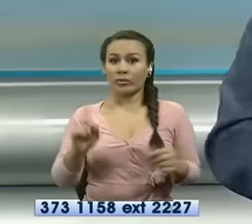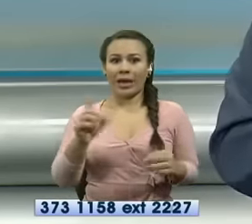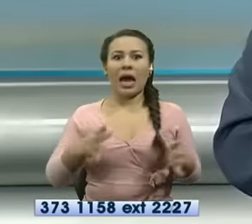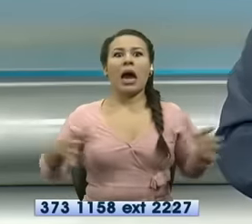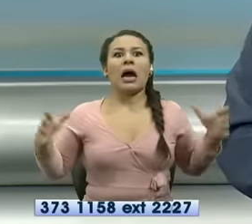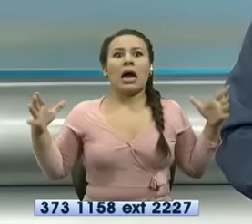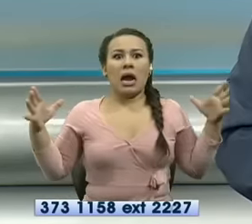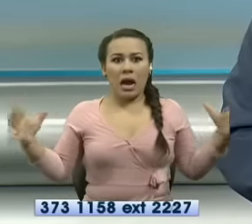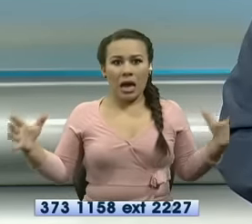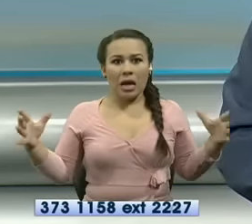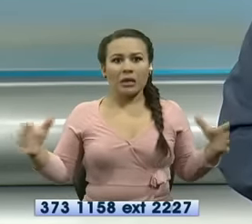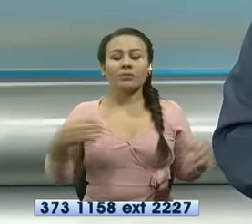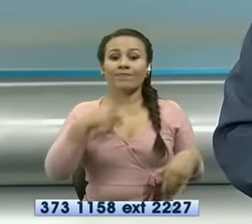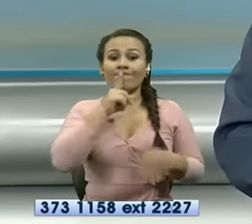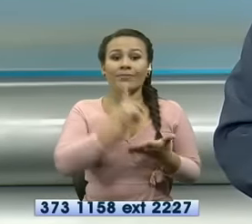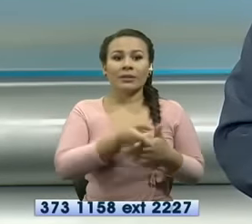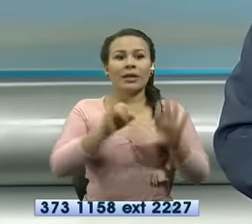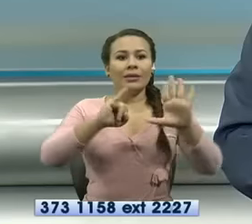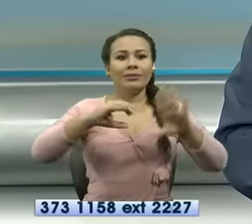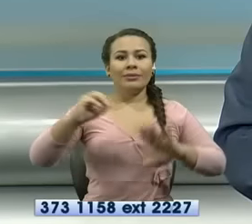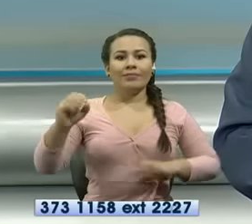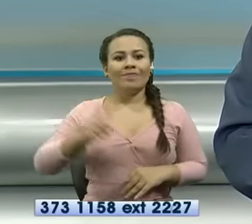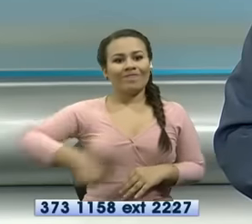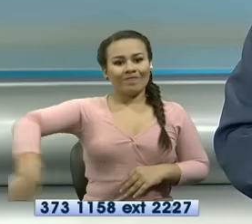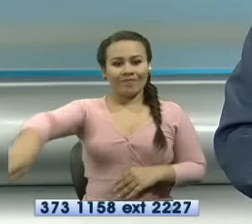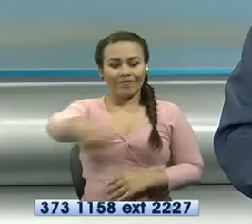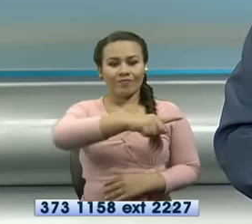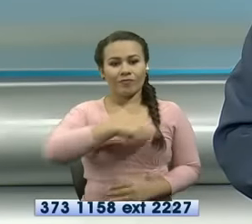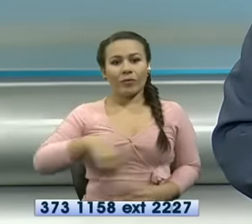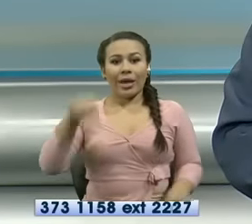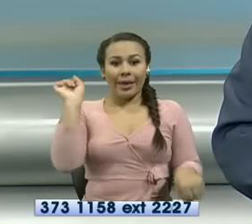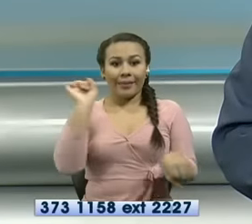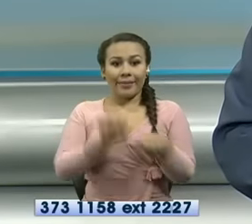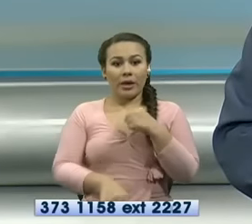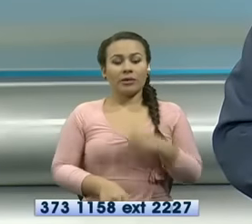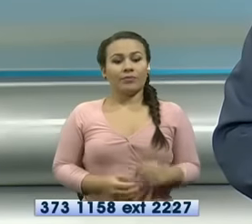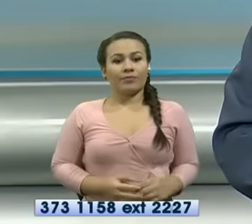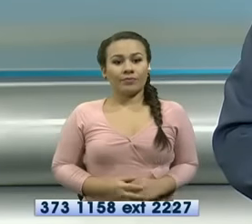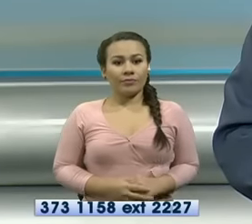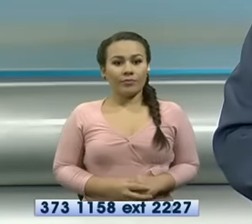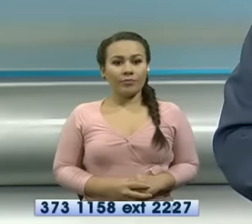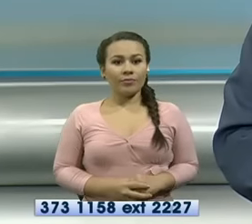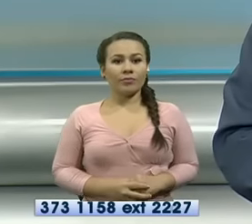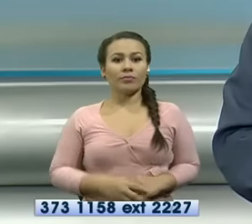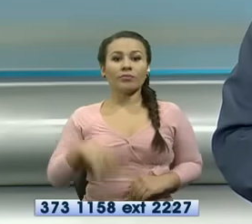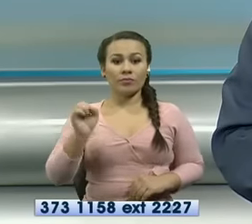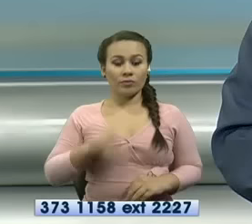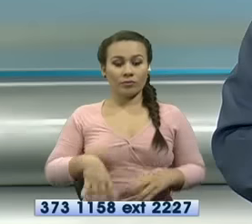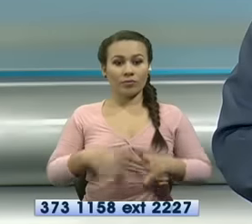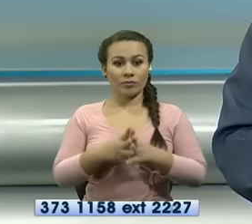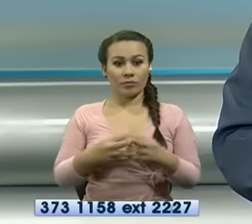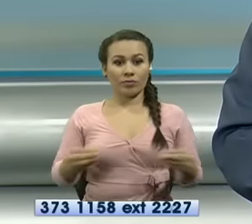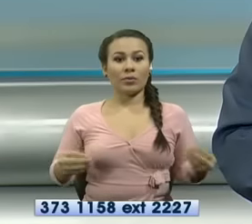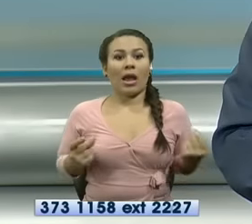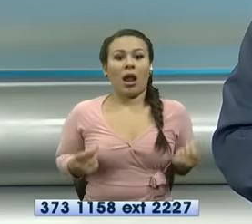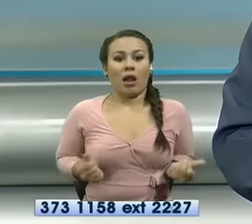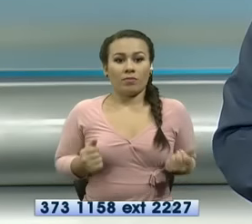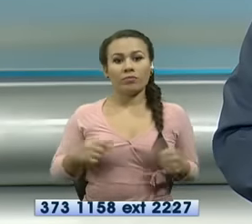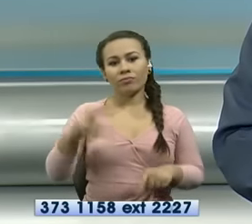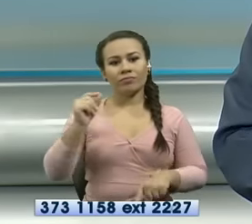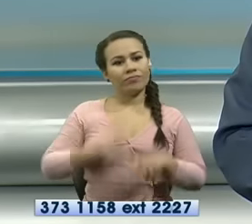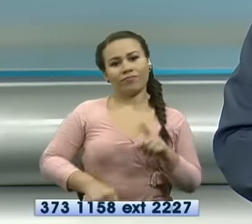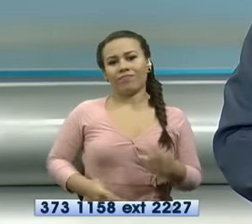inmensas de 600 milímetros no es un daño que se pueda subsanar de forma